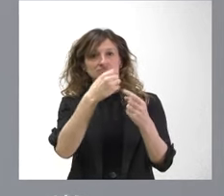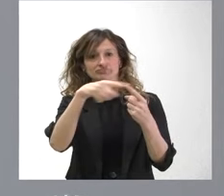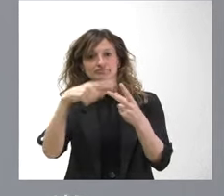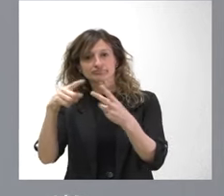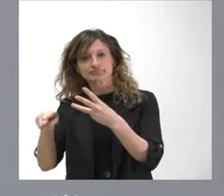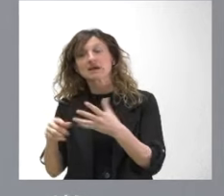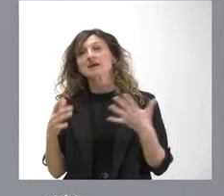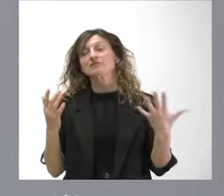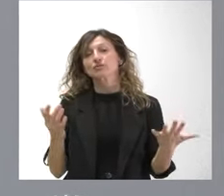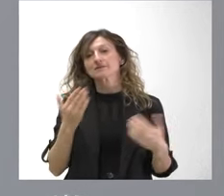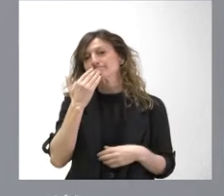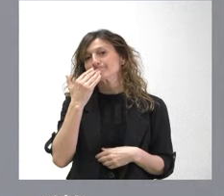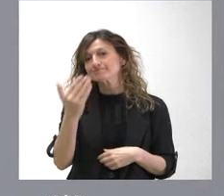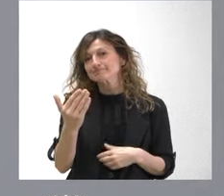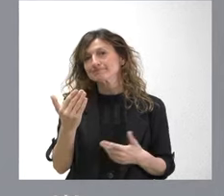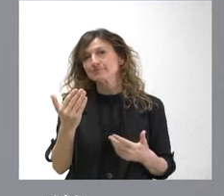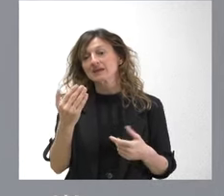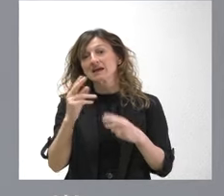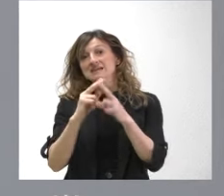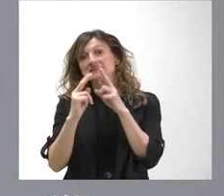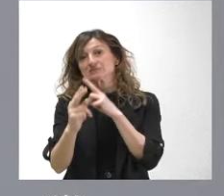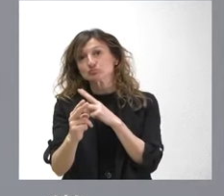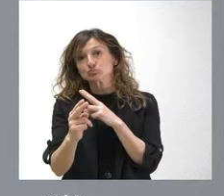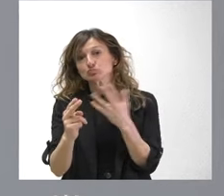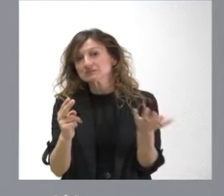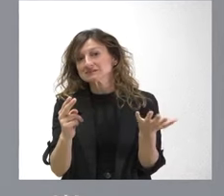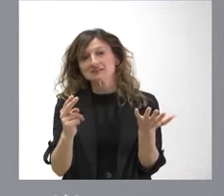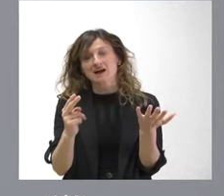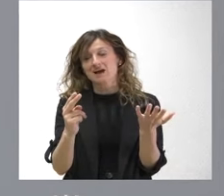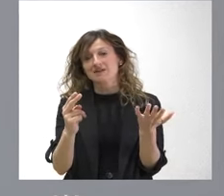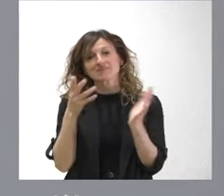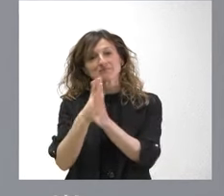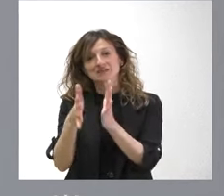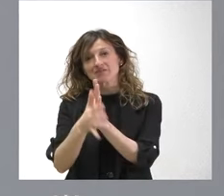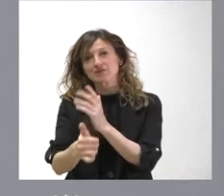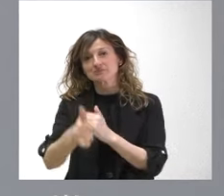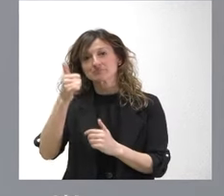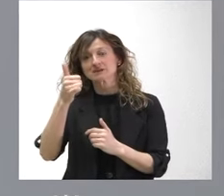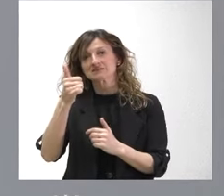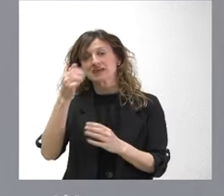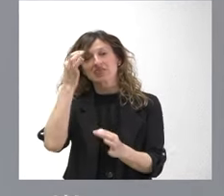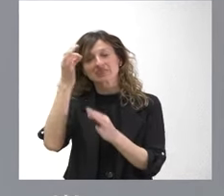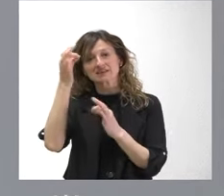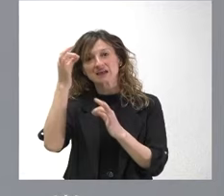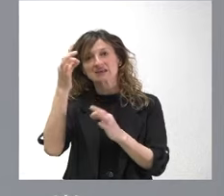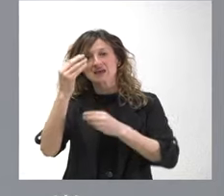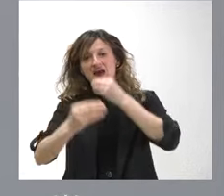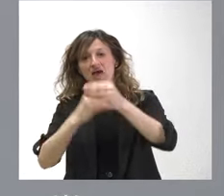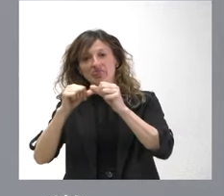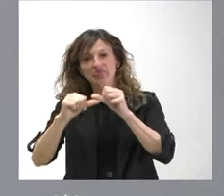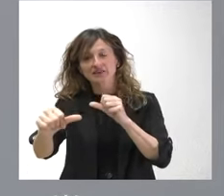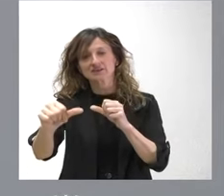pues permítame que a esa respuesta le den más explicaciones del detalle de actuaciones que vayan a realizar